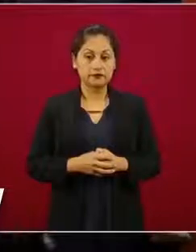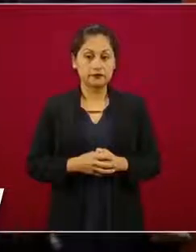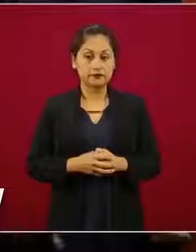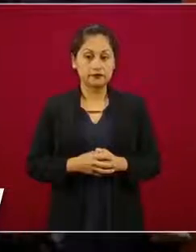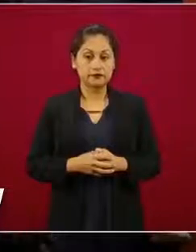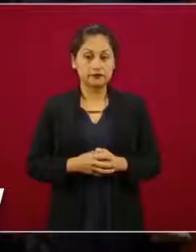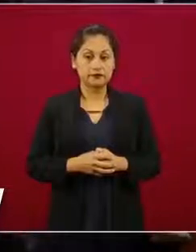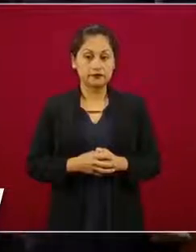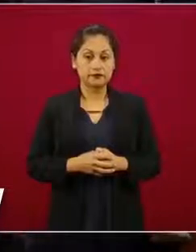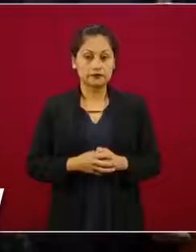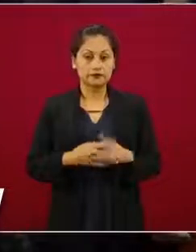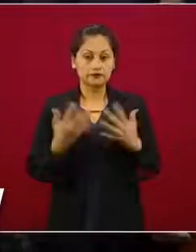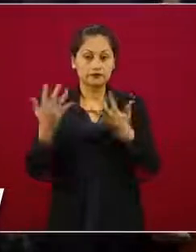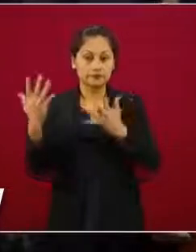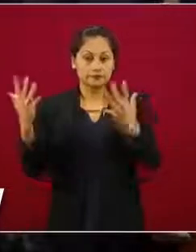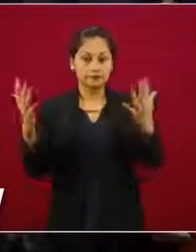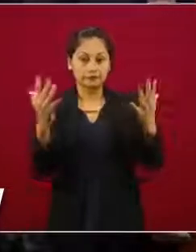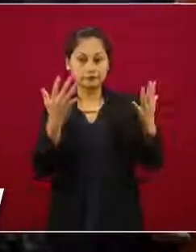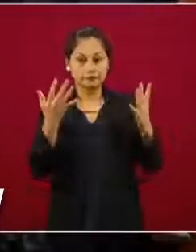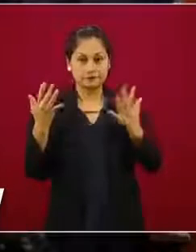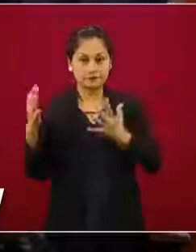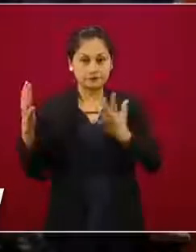Gracias. Gracias.